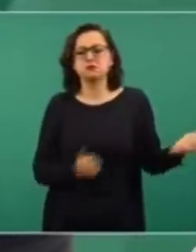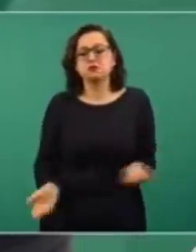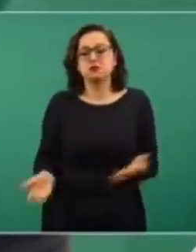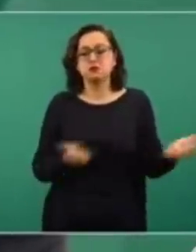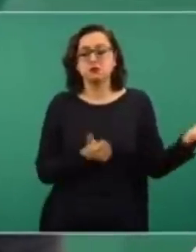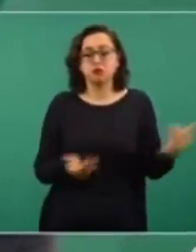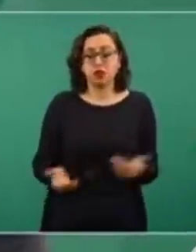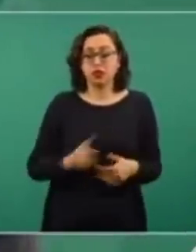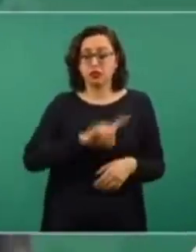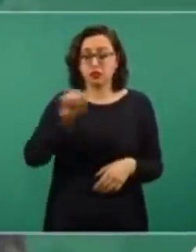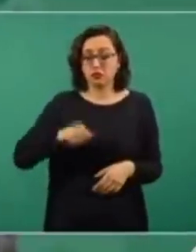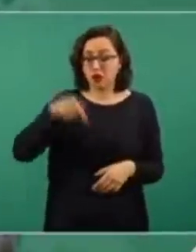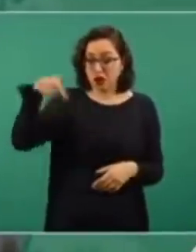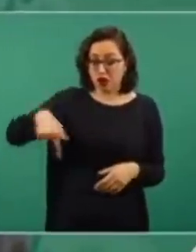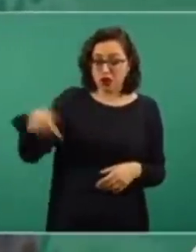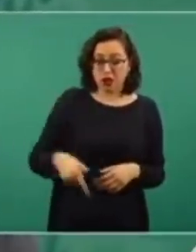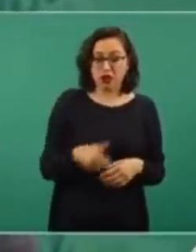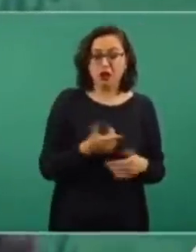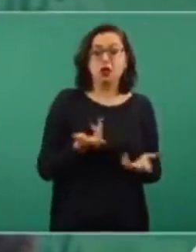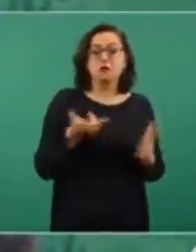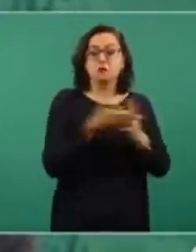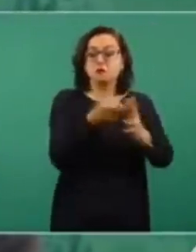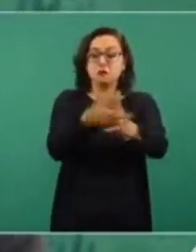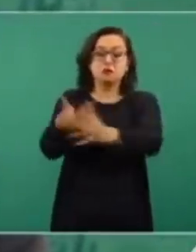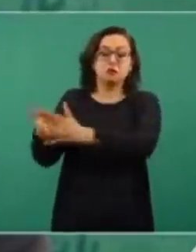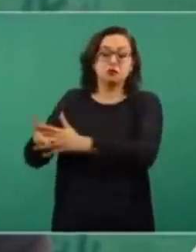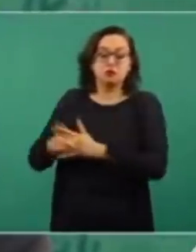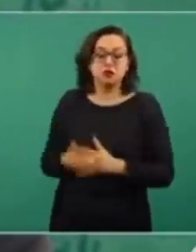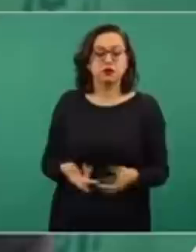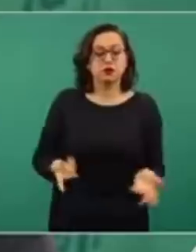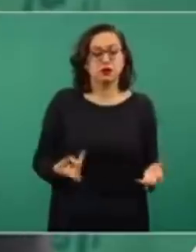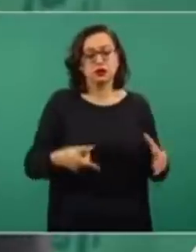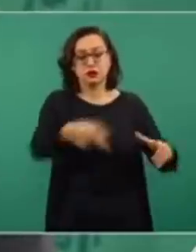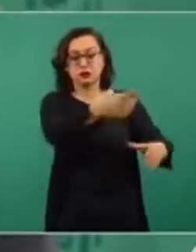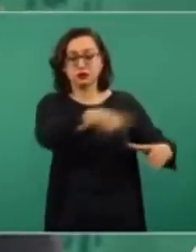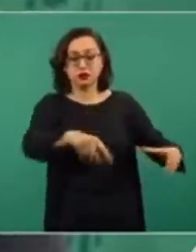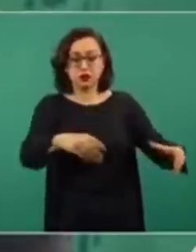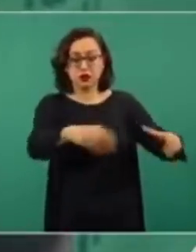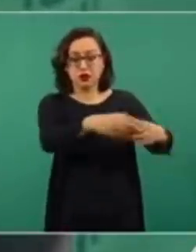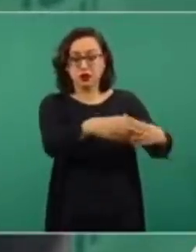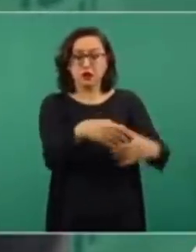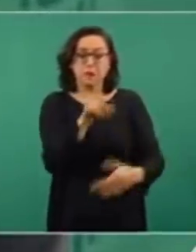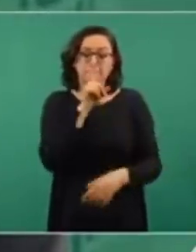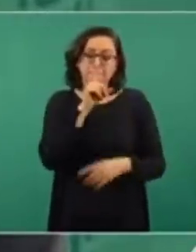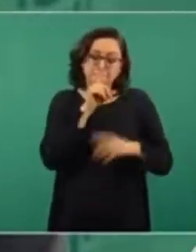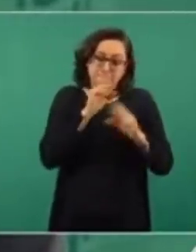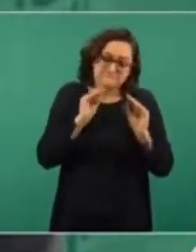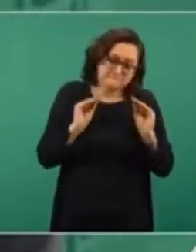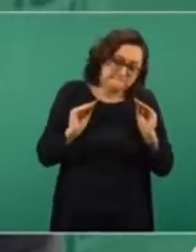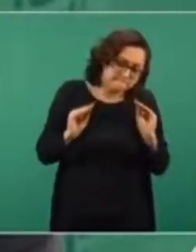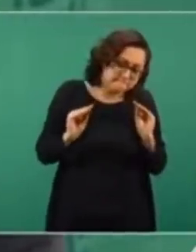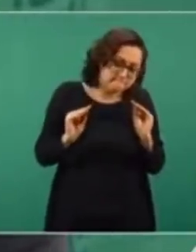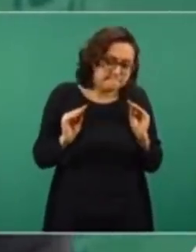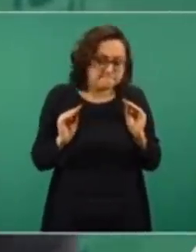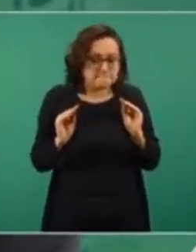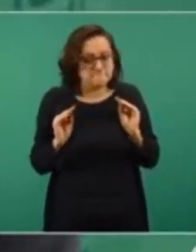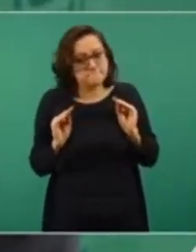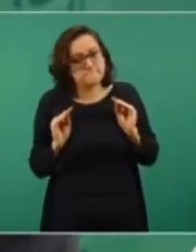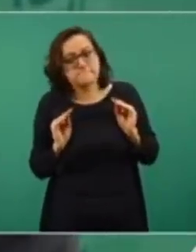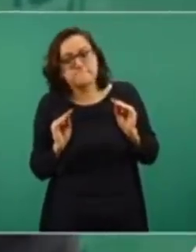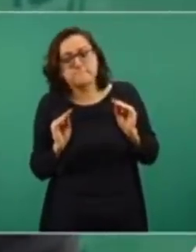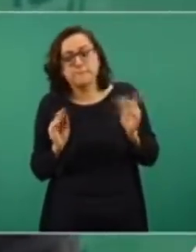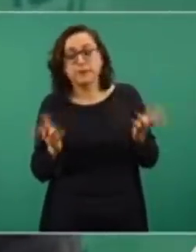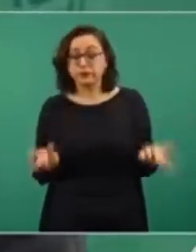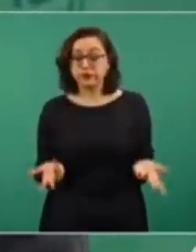y nada dijeron y en ese entonces entraban